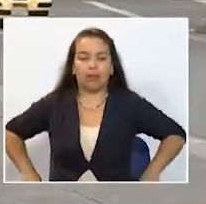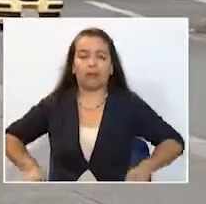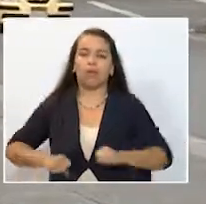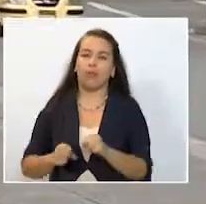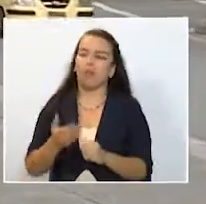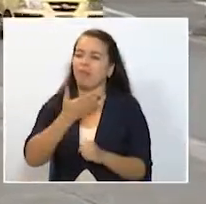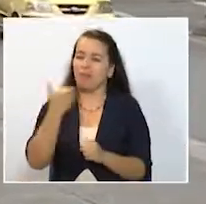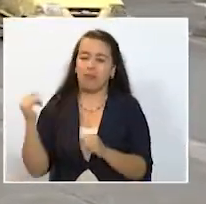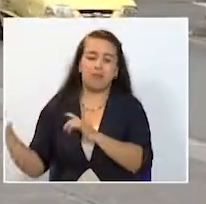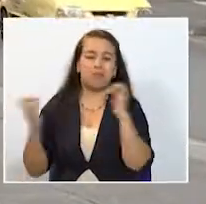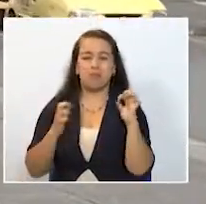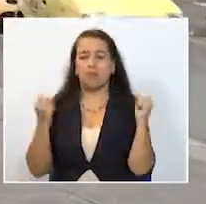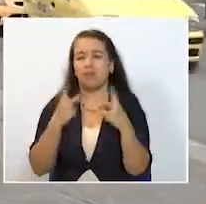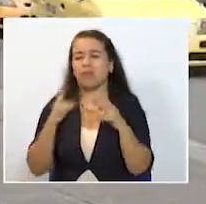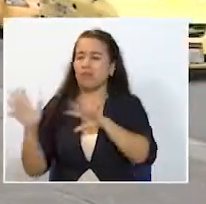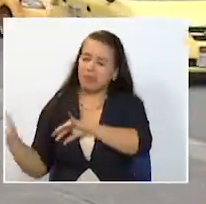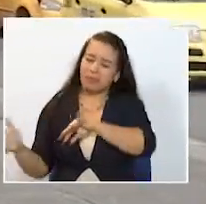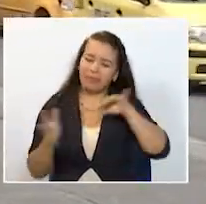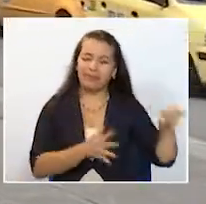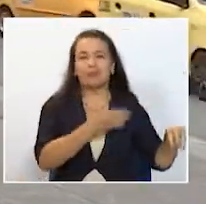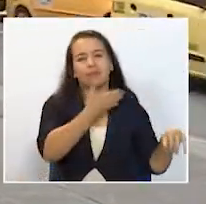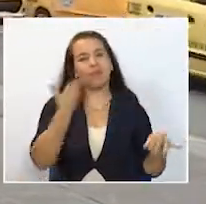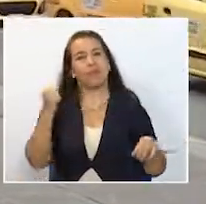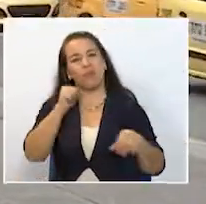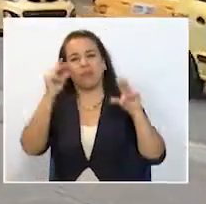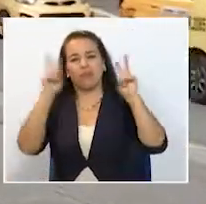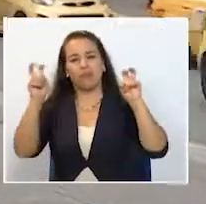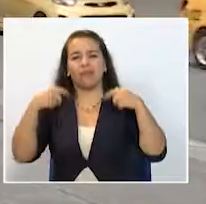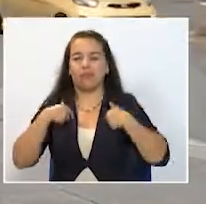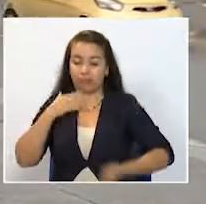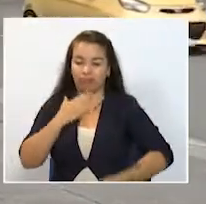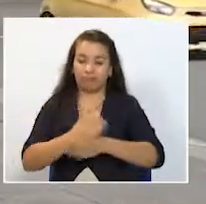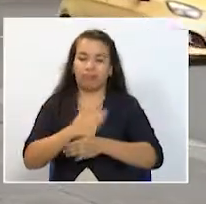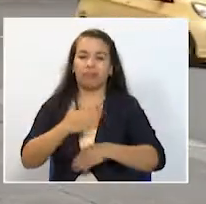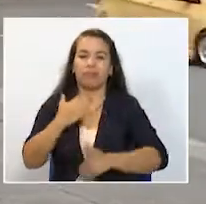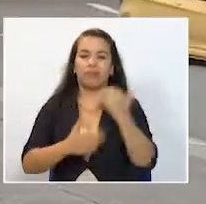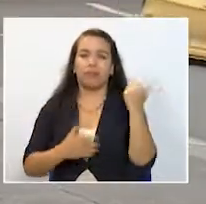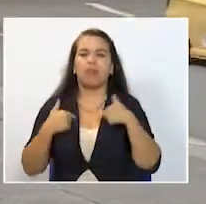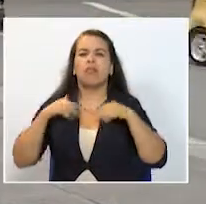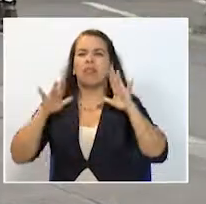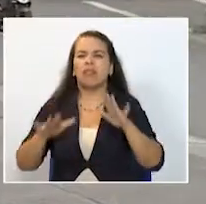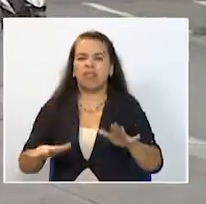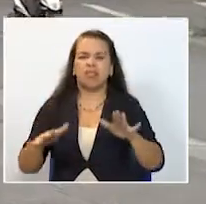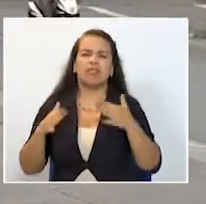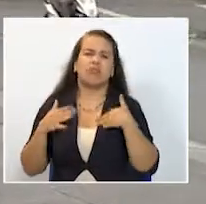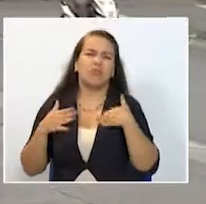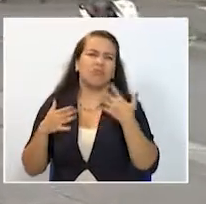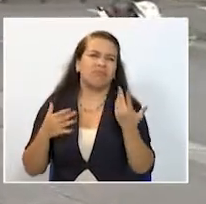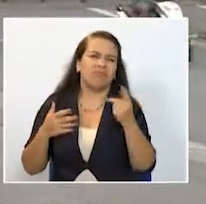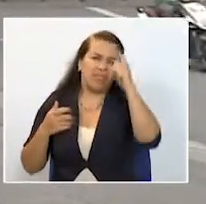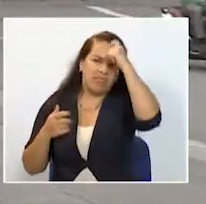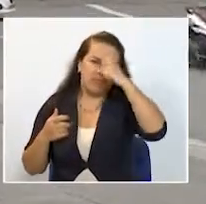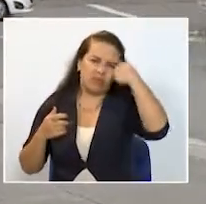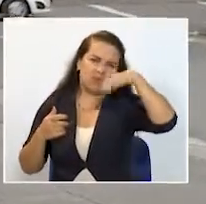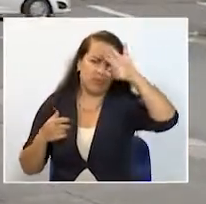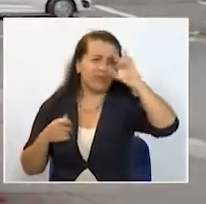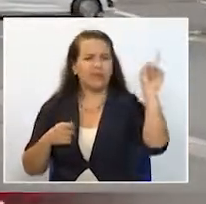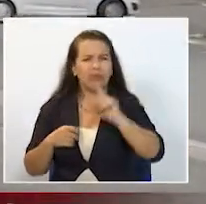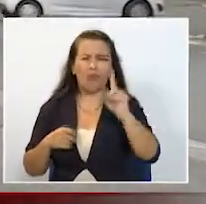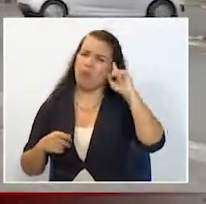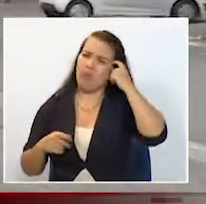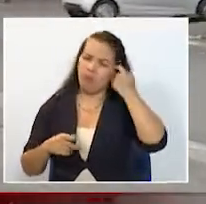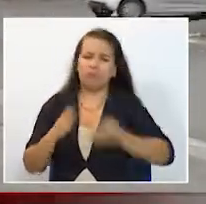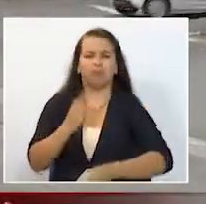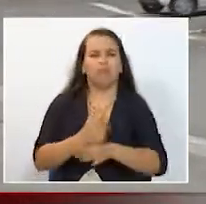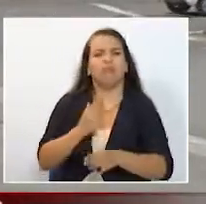otra página entonces no caben esas casillas algunas personas dicen castrochavismo populismo hemos gobernado hemos demostrado